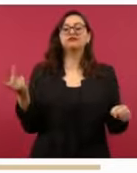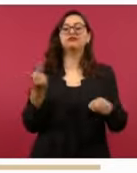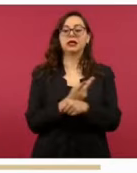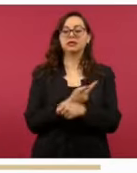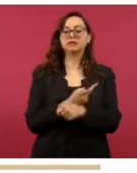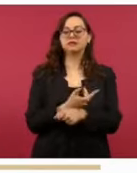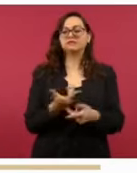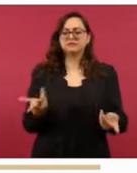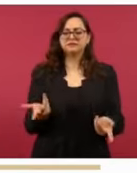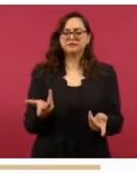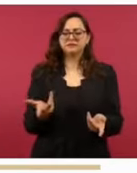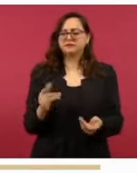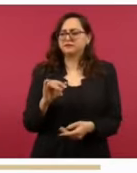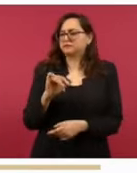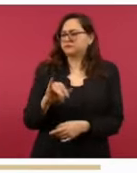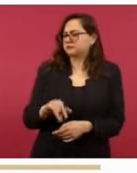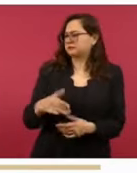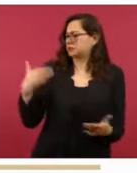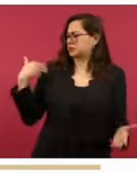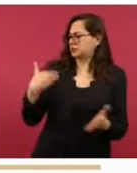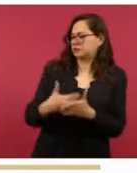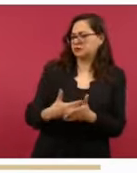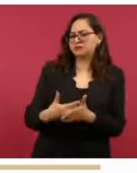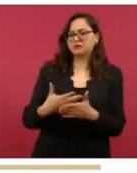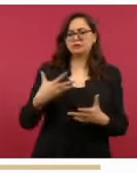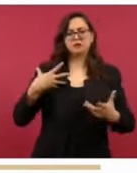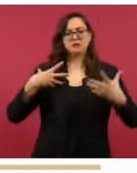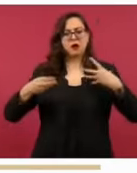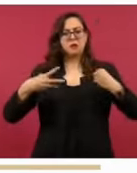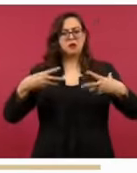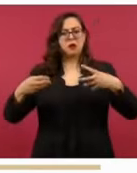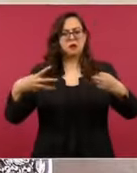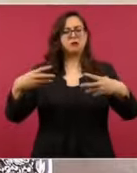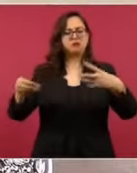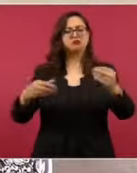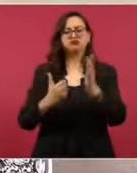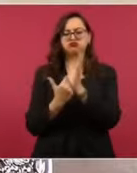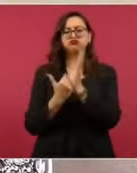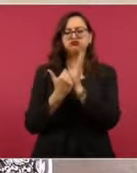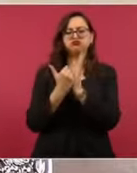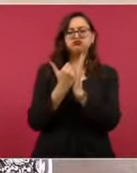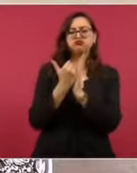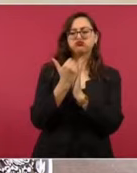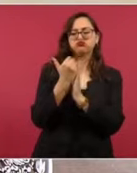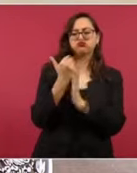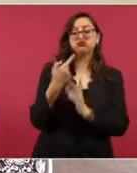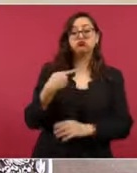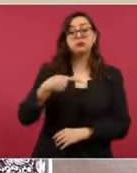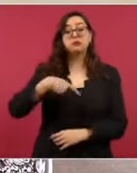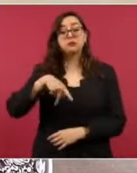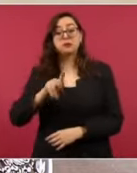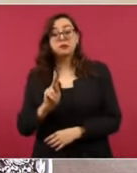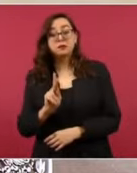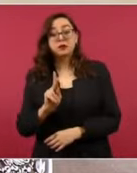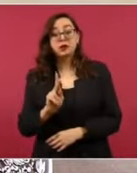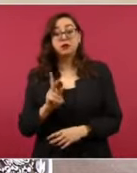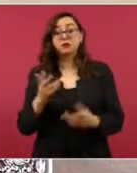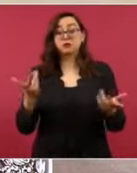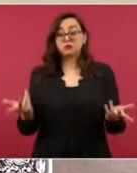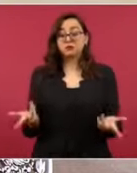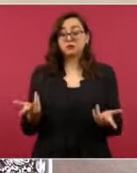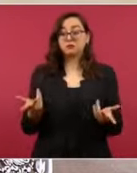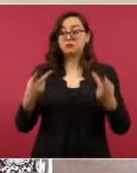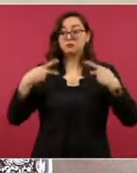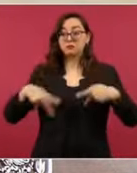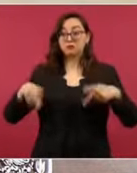esta ola reciente y en la ola anterior, es que hay un gran contraste entre casos que siguen en